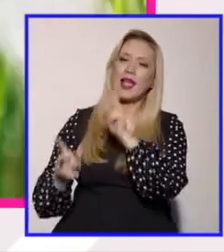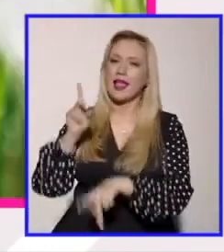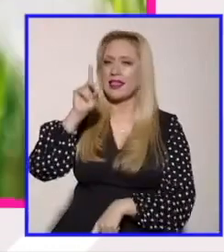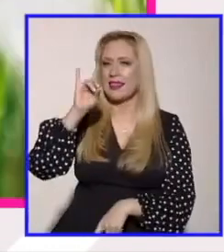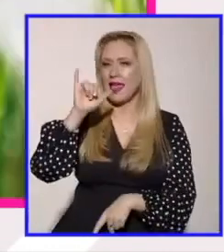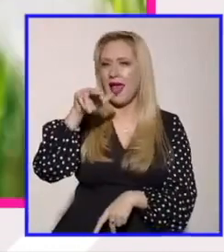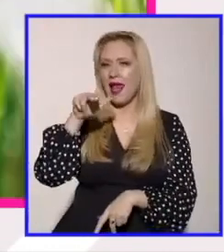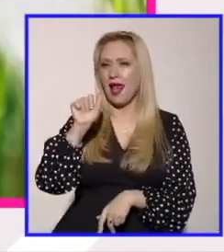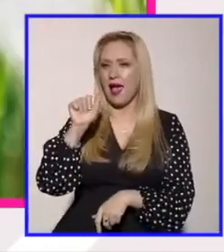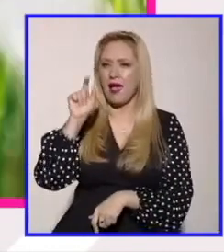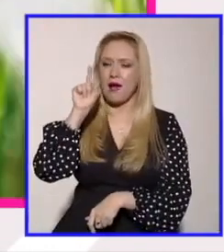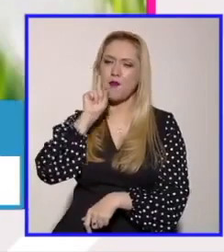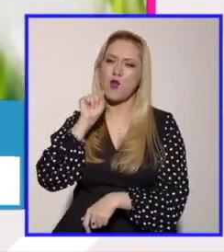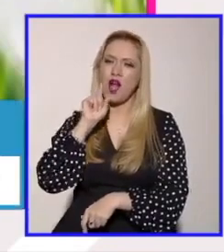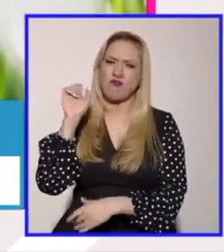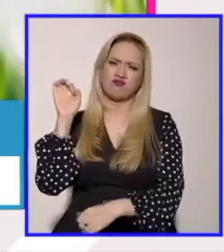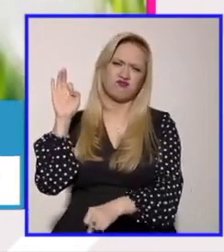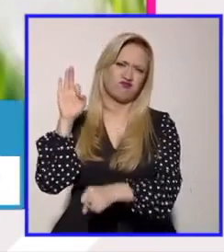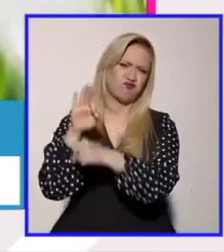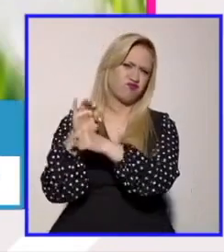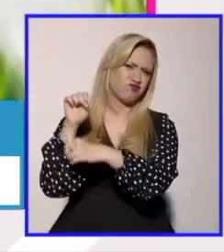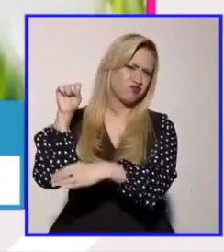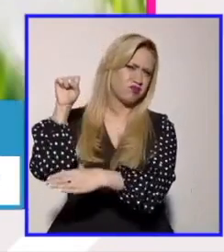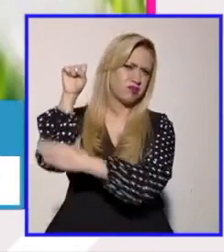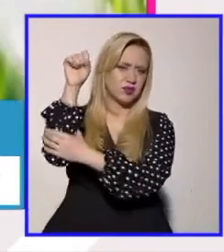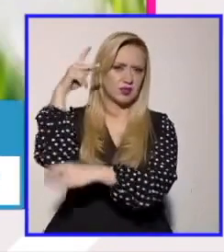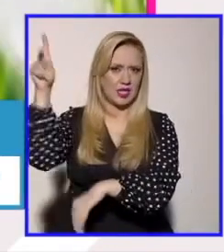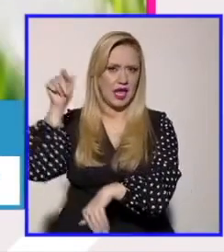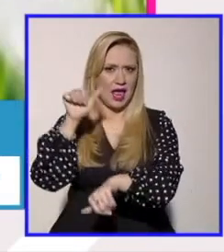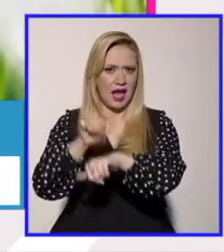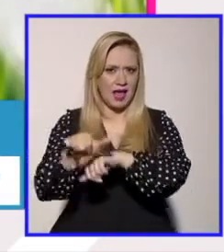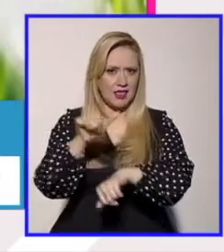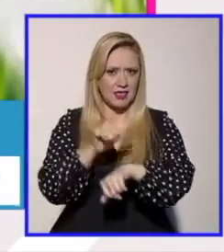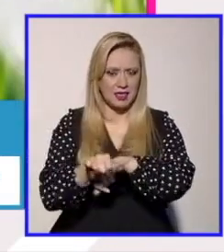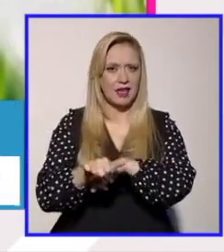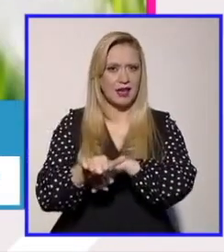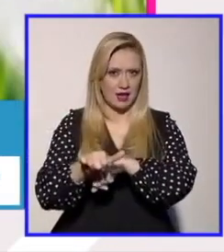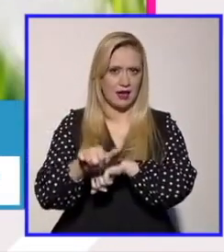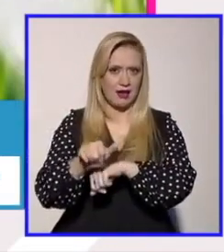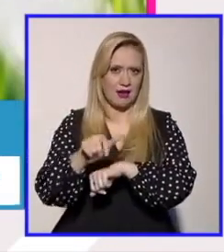argentina que seguramente todo el mundo ubica y si no deberían hacerlo